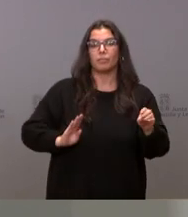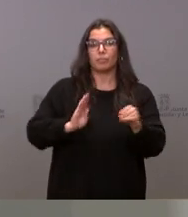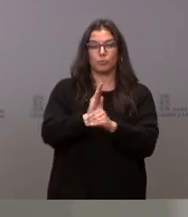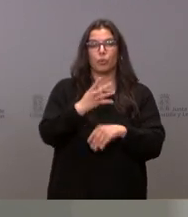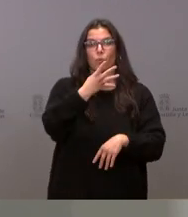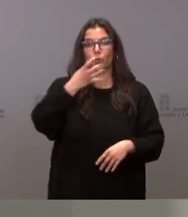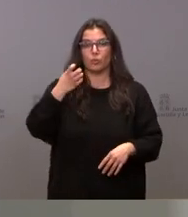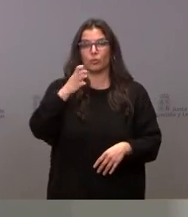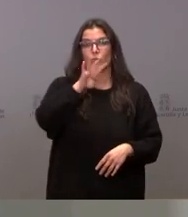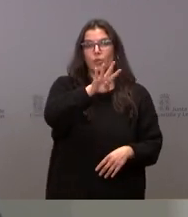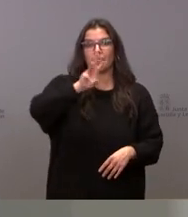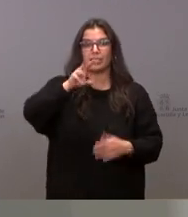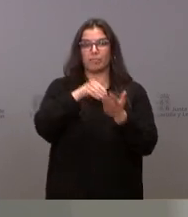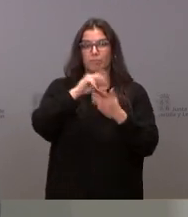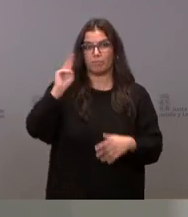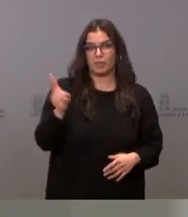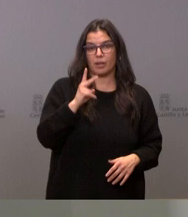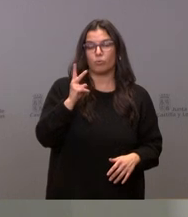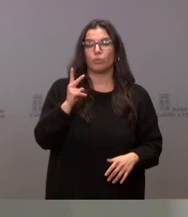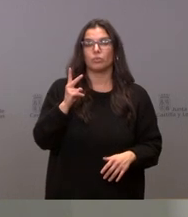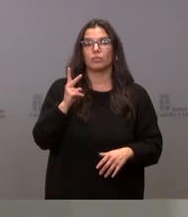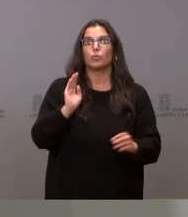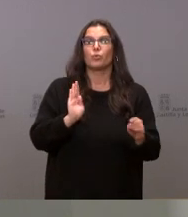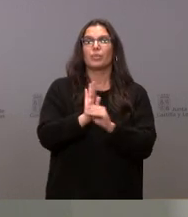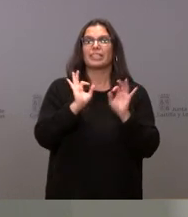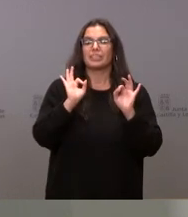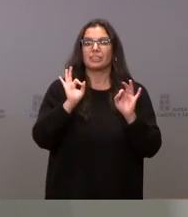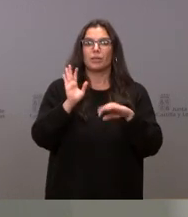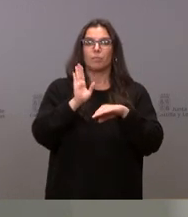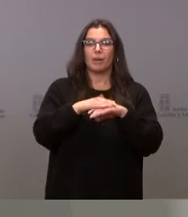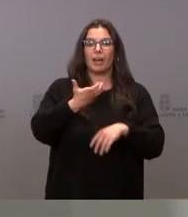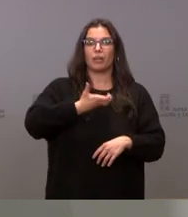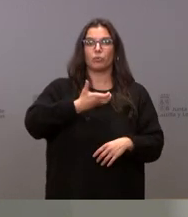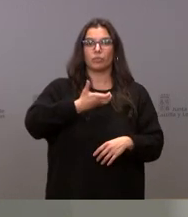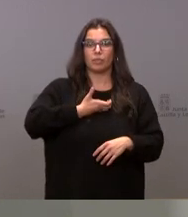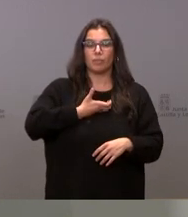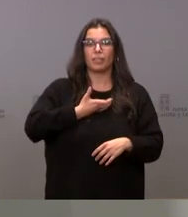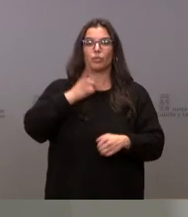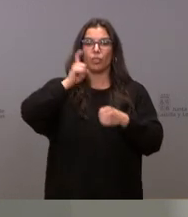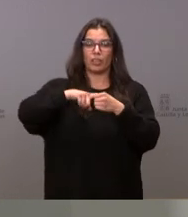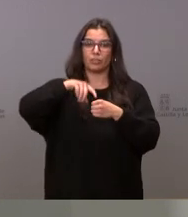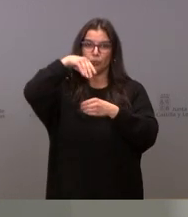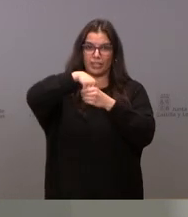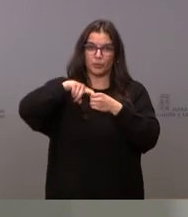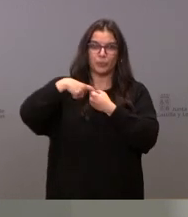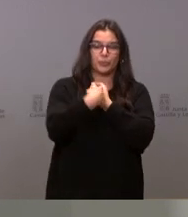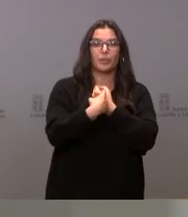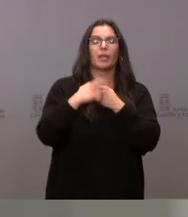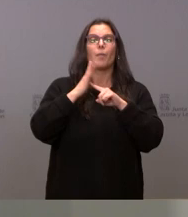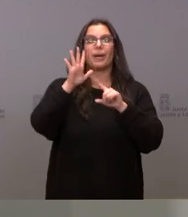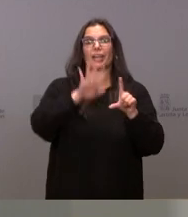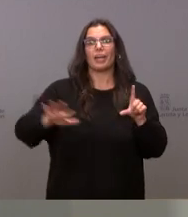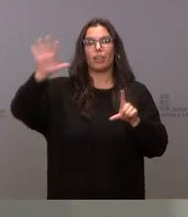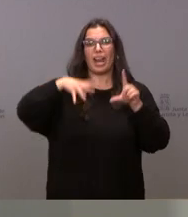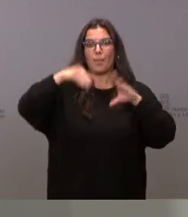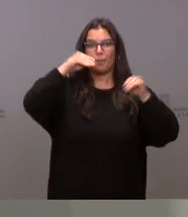443.000 euros a subvenciones para los ayuntamientos que integran los parques nacionales de Picos de Europa y